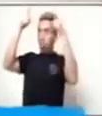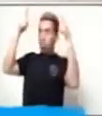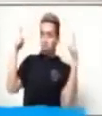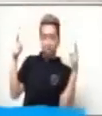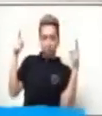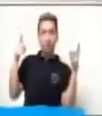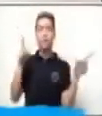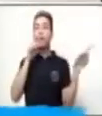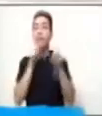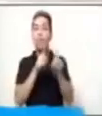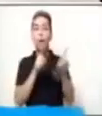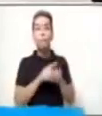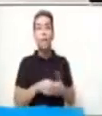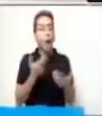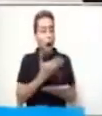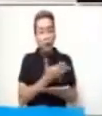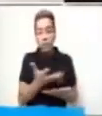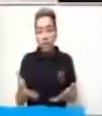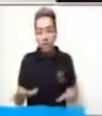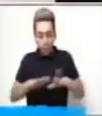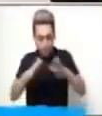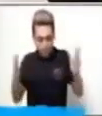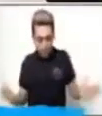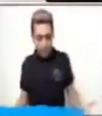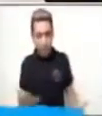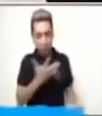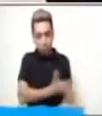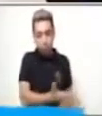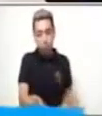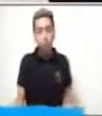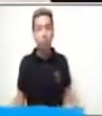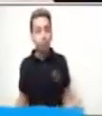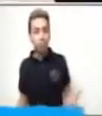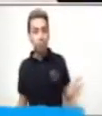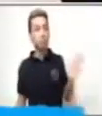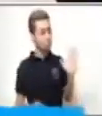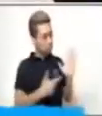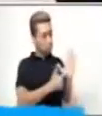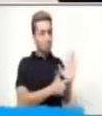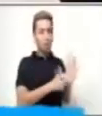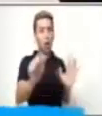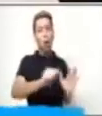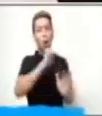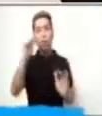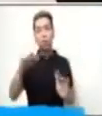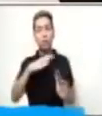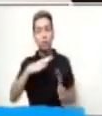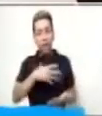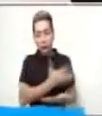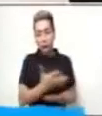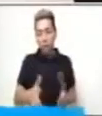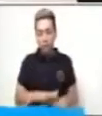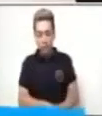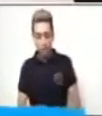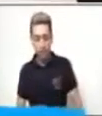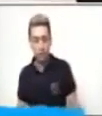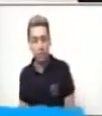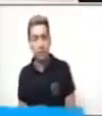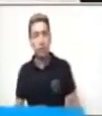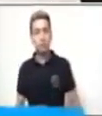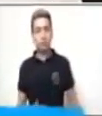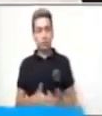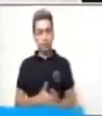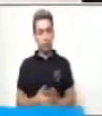mesas. Algunos tienen sus productos en el suelo, otros en